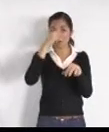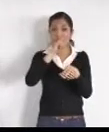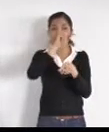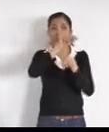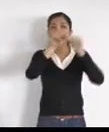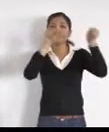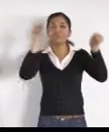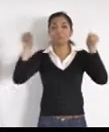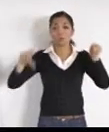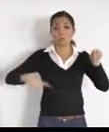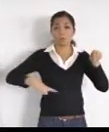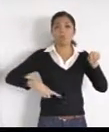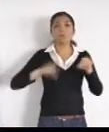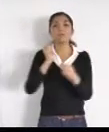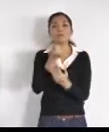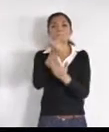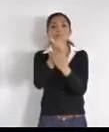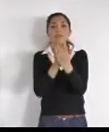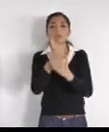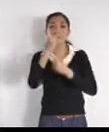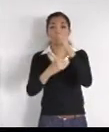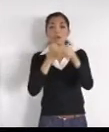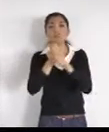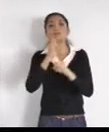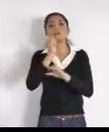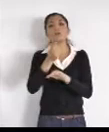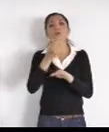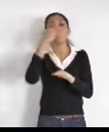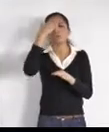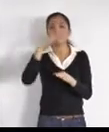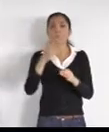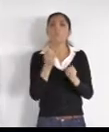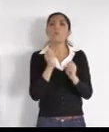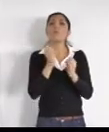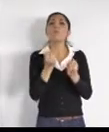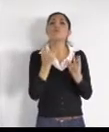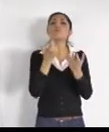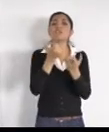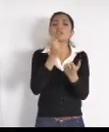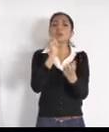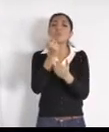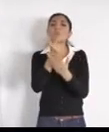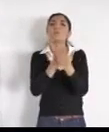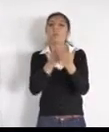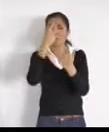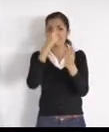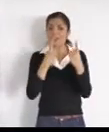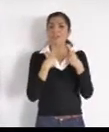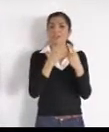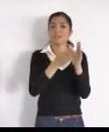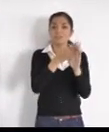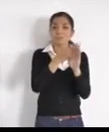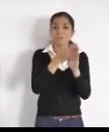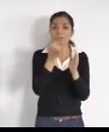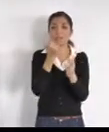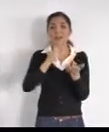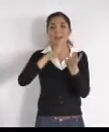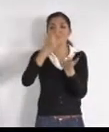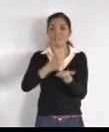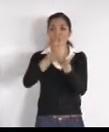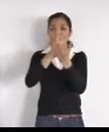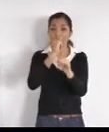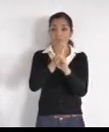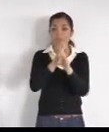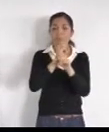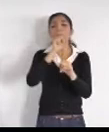por eso hoy les damos la oportunidad a través del internet a que ustedes también decidan sobre en qué se van a utilizar los recursos, ya en específico